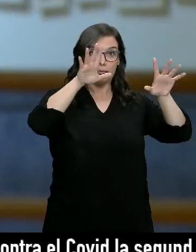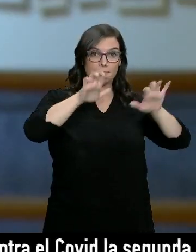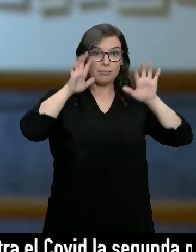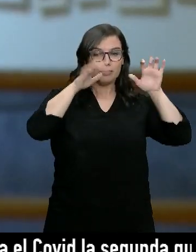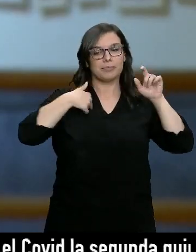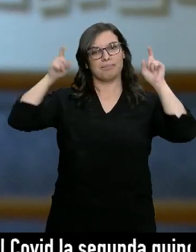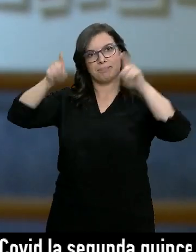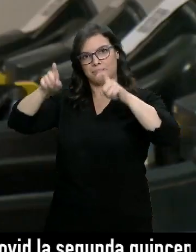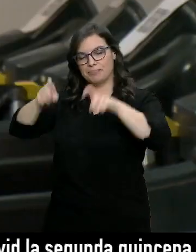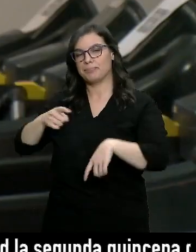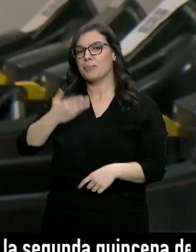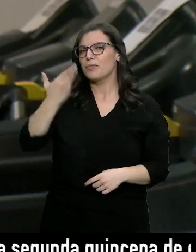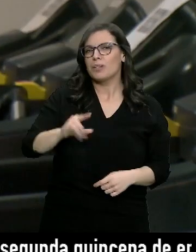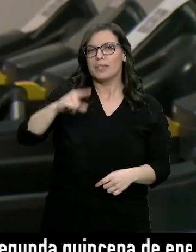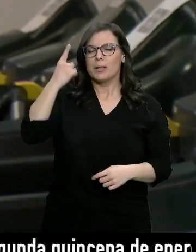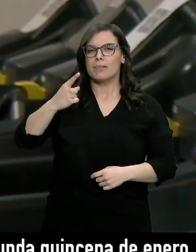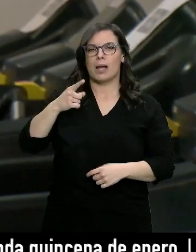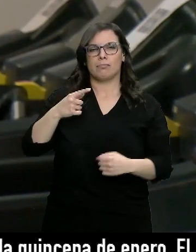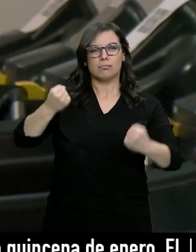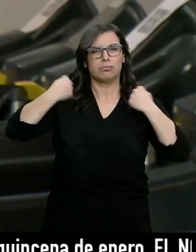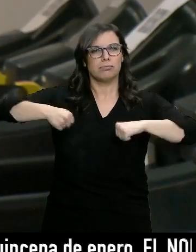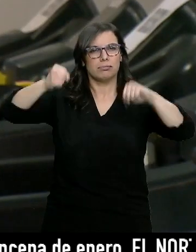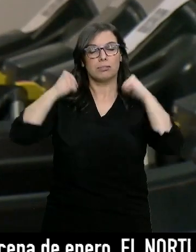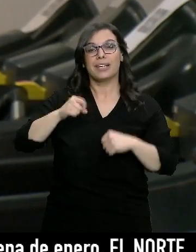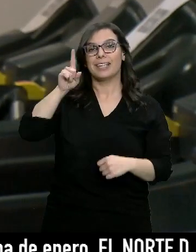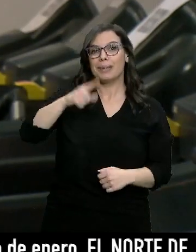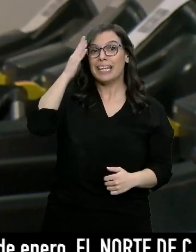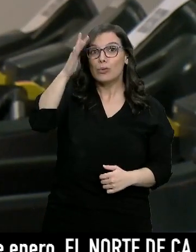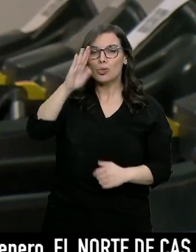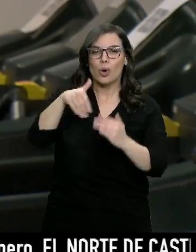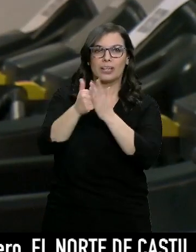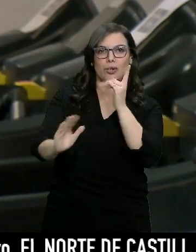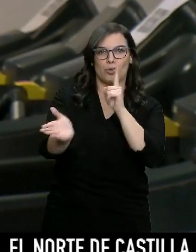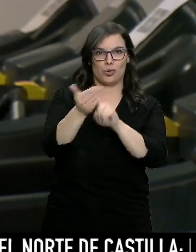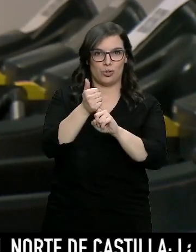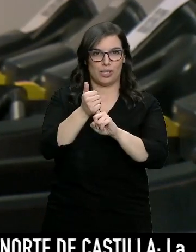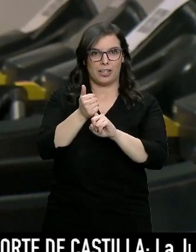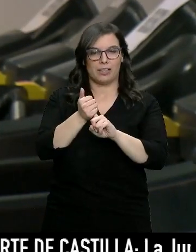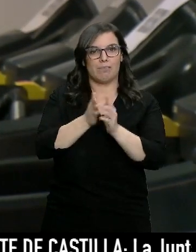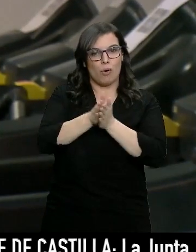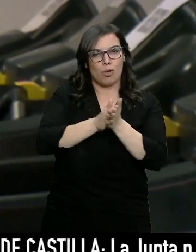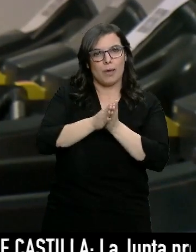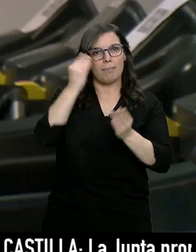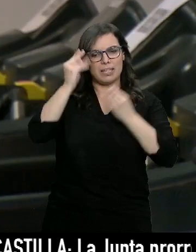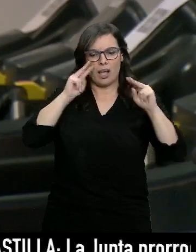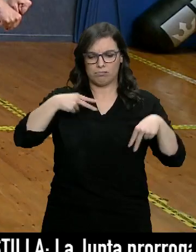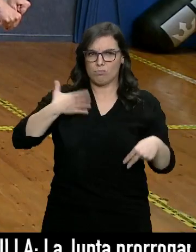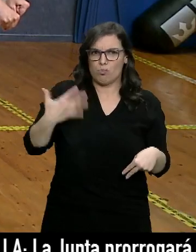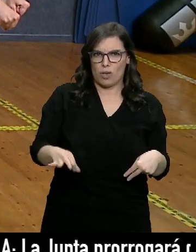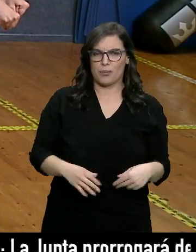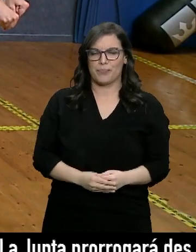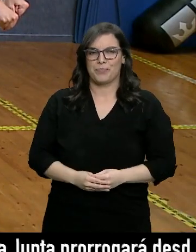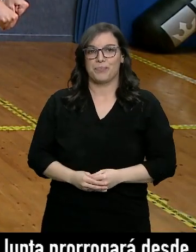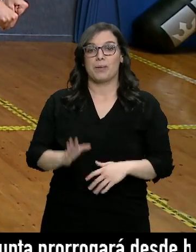fundamental es la constancia. Tener la ilusión de conseguirlo y pensar que eres capaz de conseguirlo.